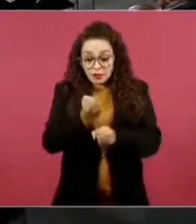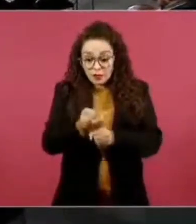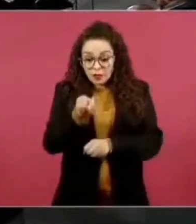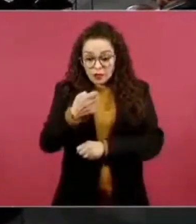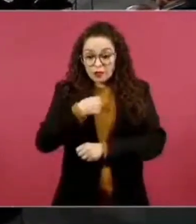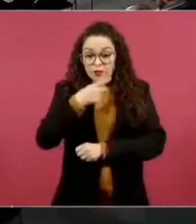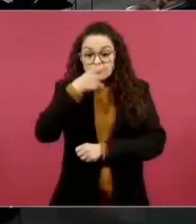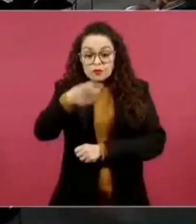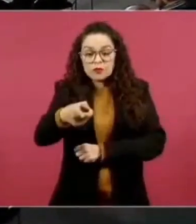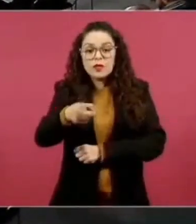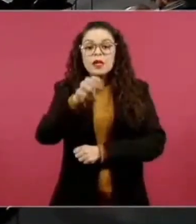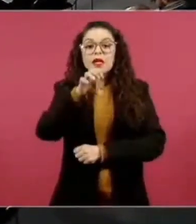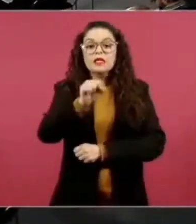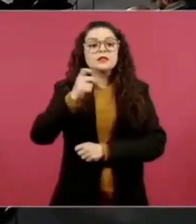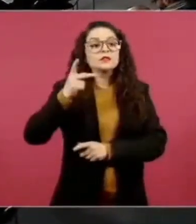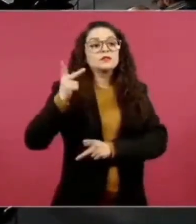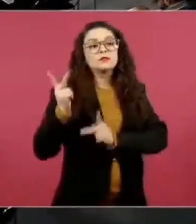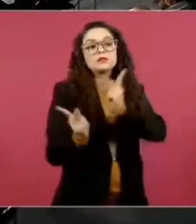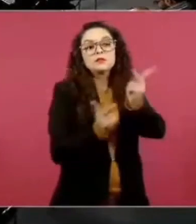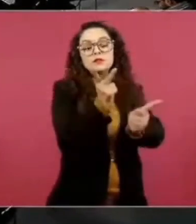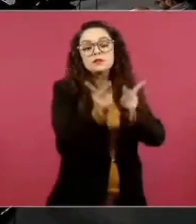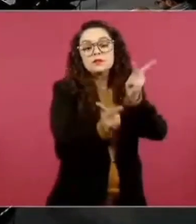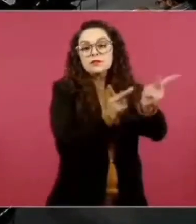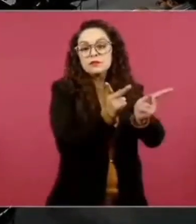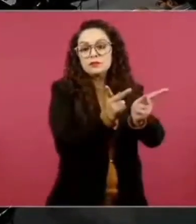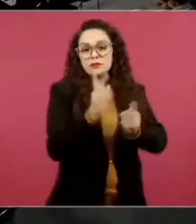consulta. Y